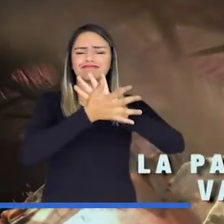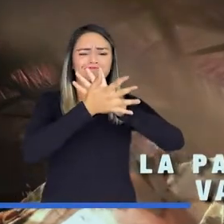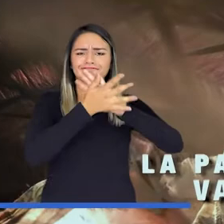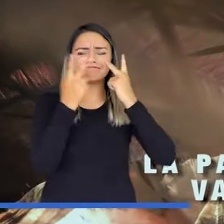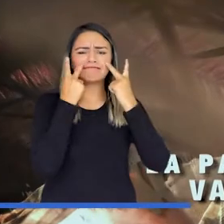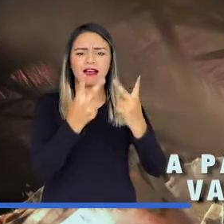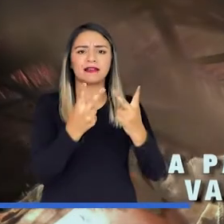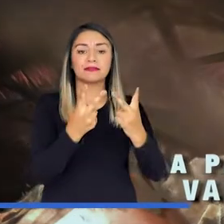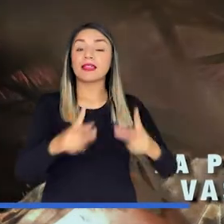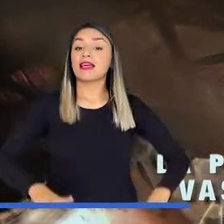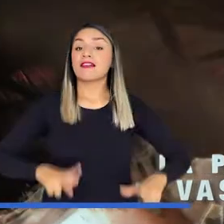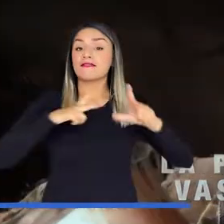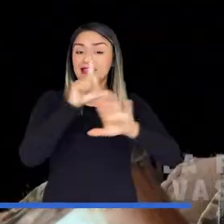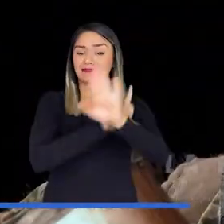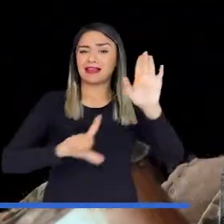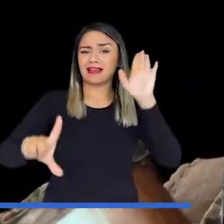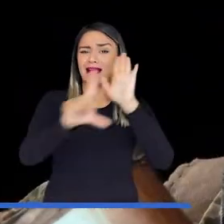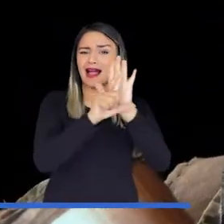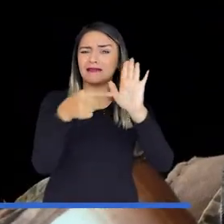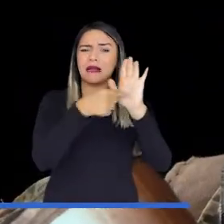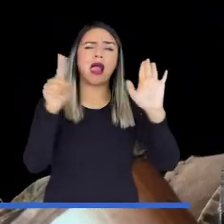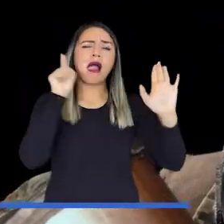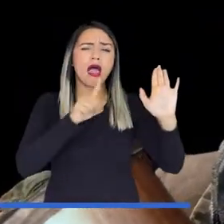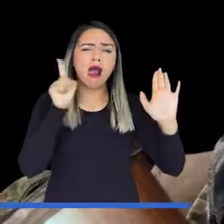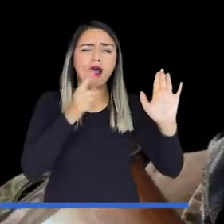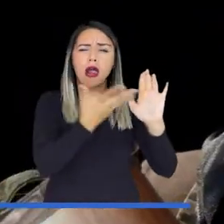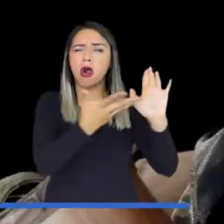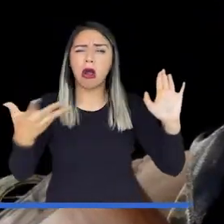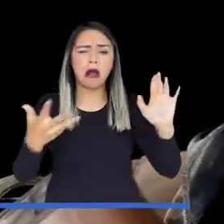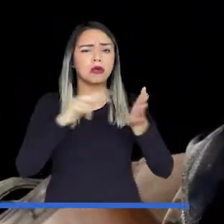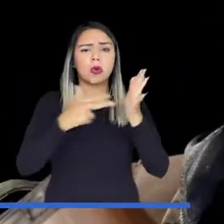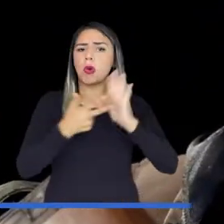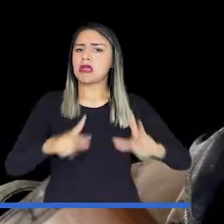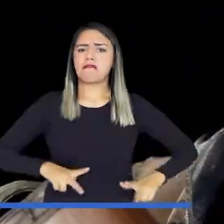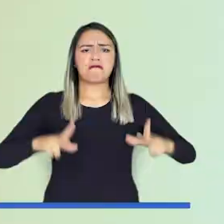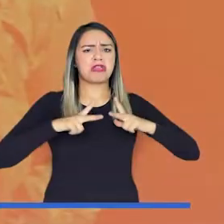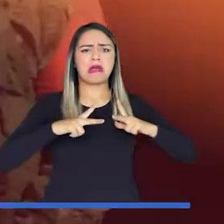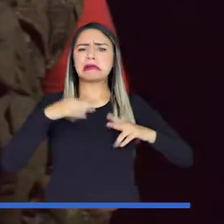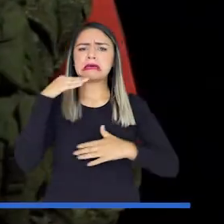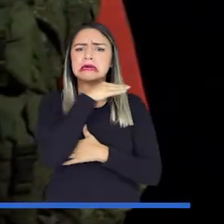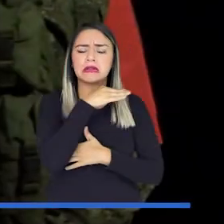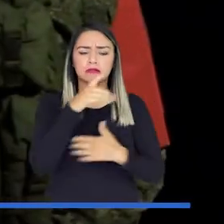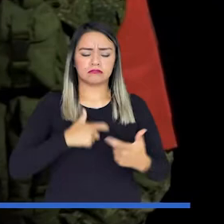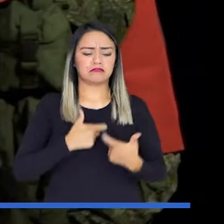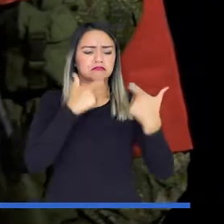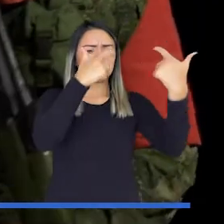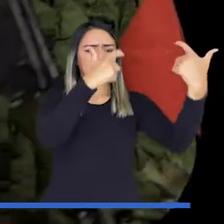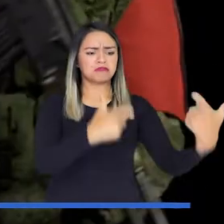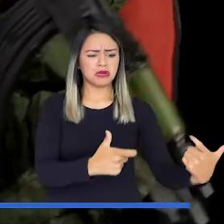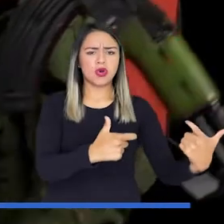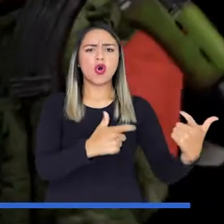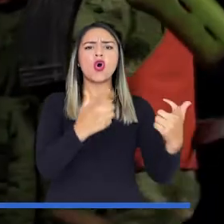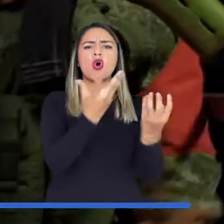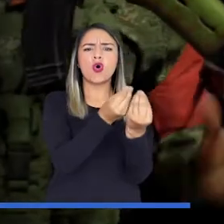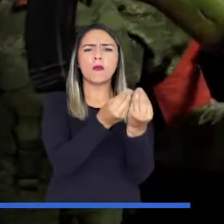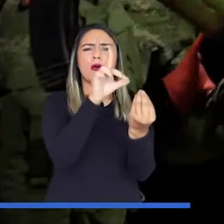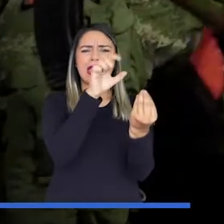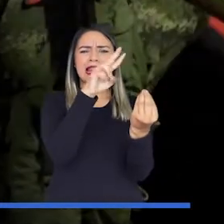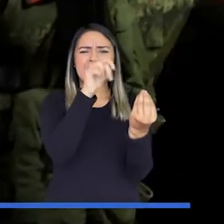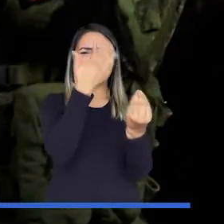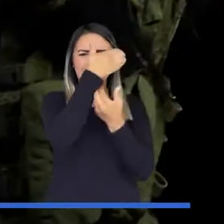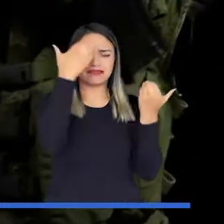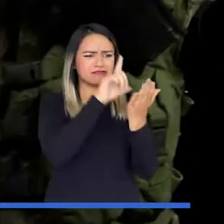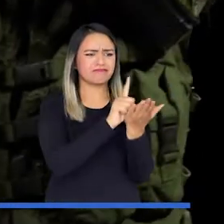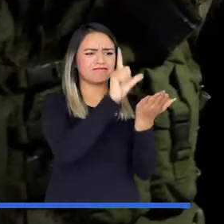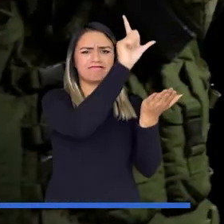nunca vas a vivir. La vida ilegal está llena de mentiras y no es vida, desmovilícese y abandone el